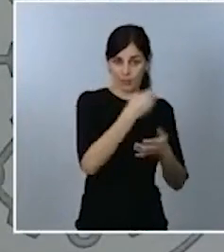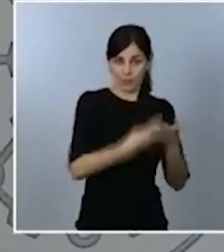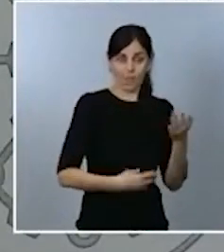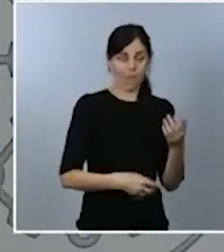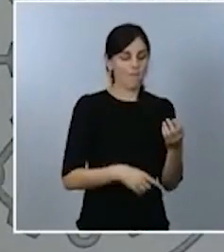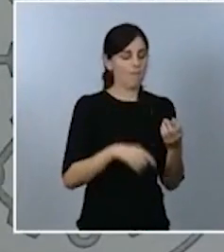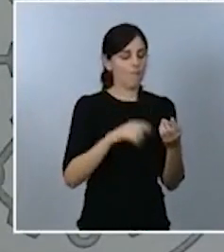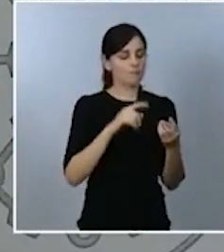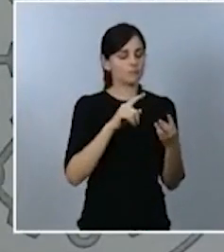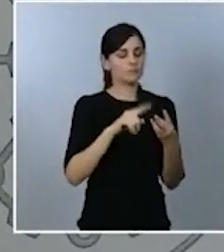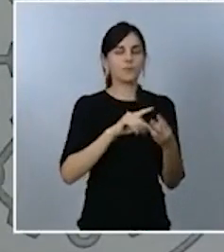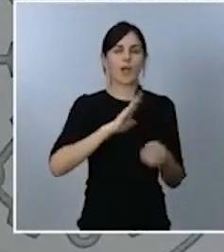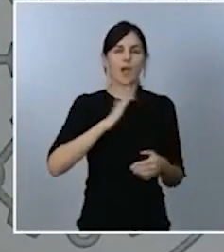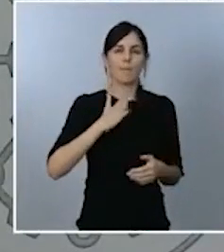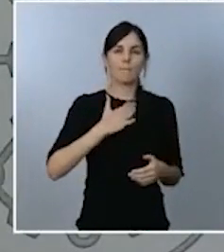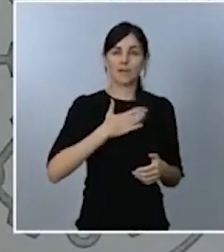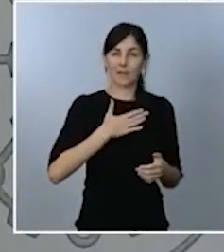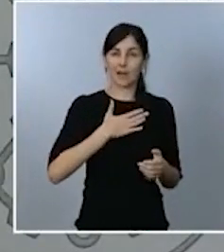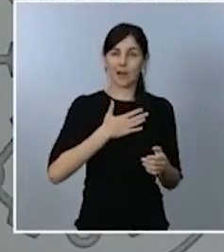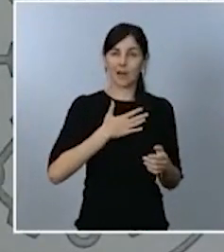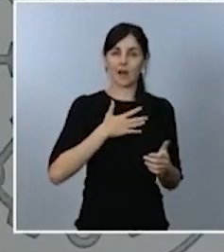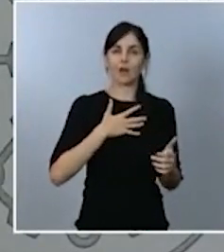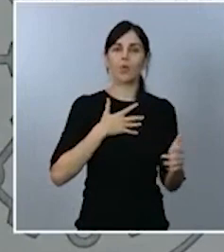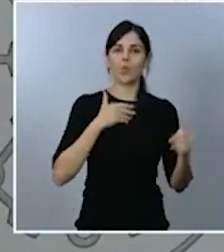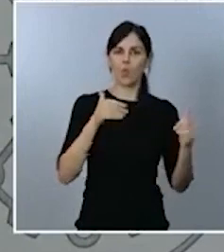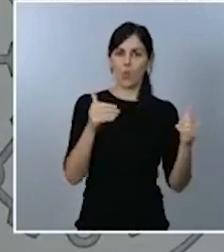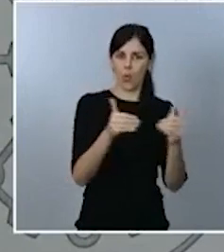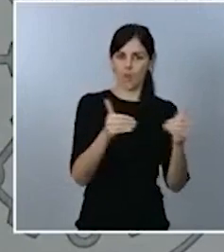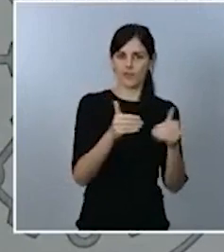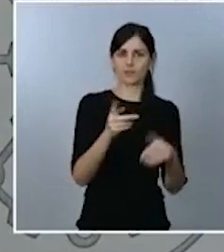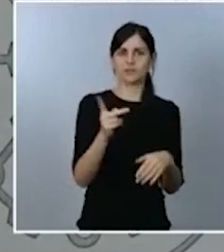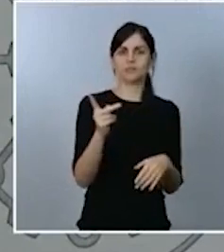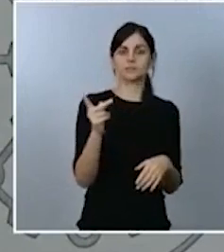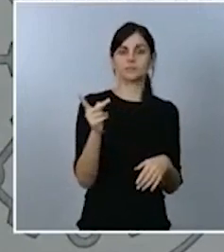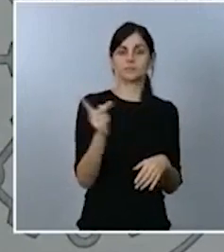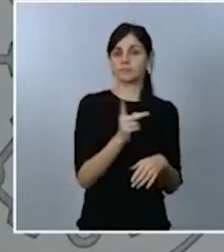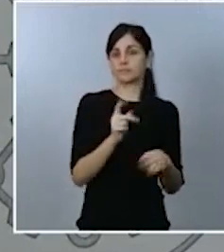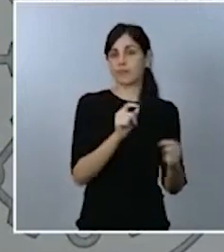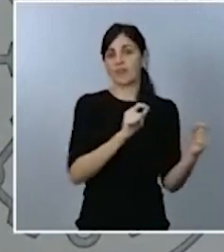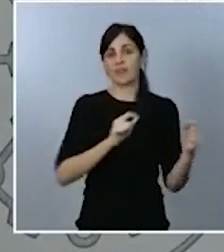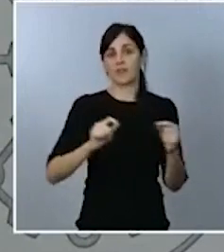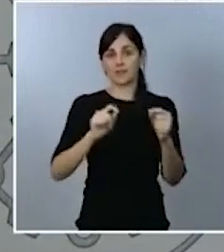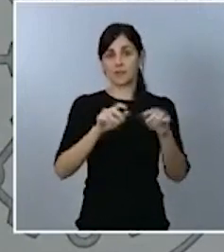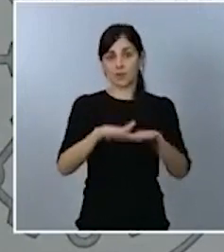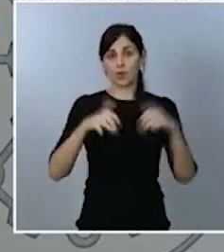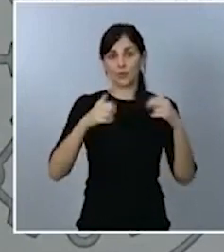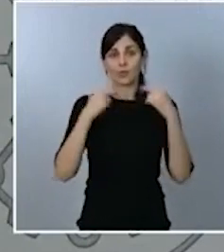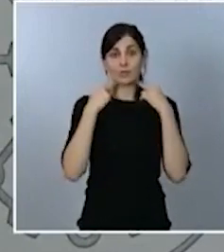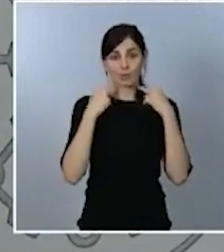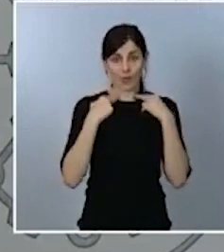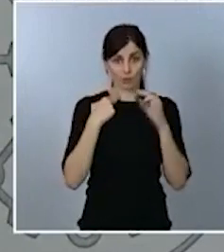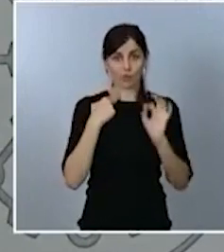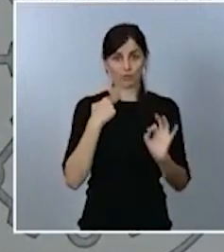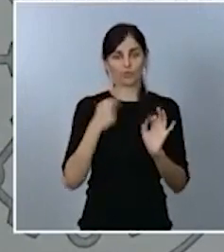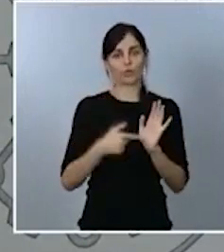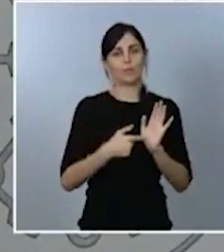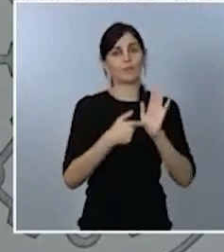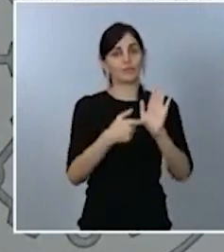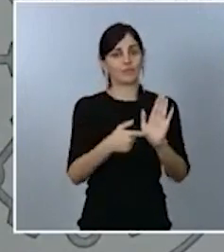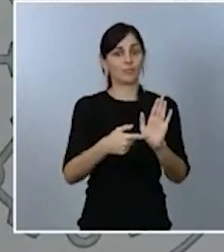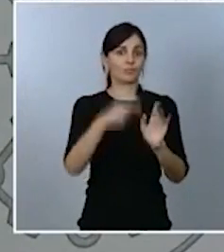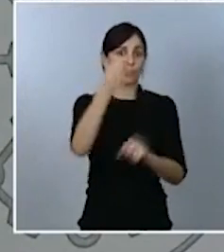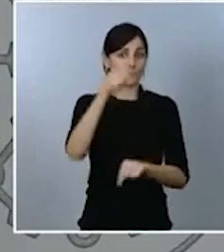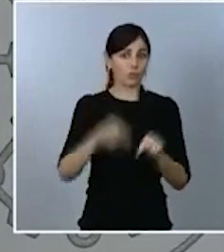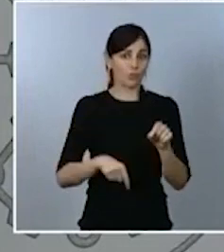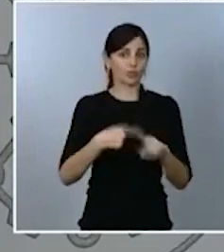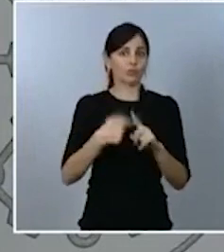jueves tendremos ocasión de asistir al debate en el Congreso de los Diputados para el rechazo a las enmiendas a la totalidad. Y quiero,